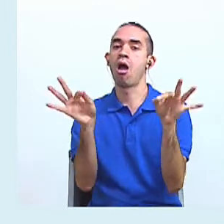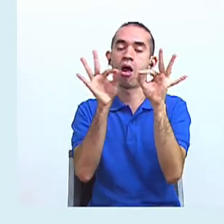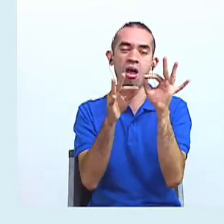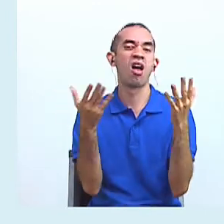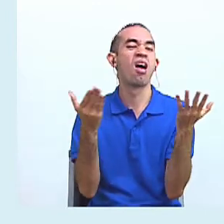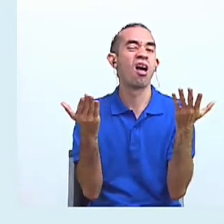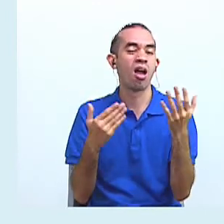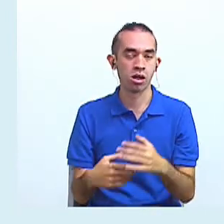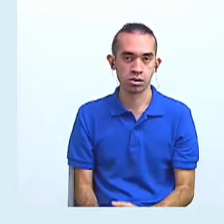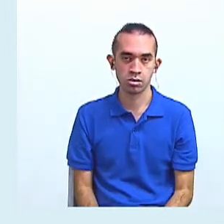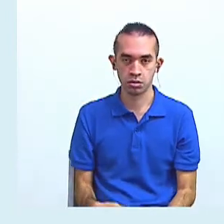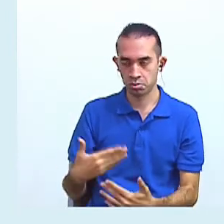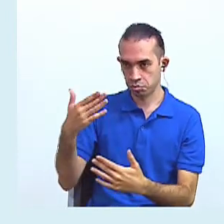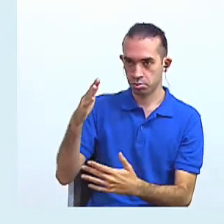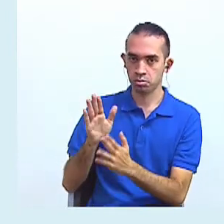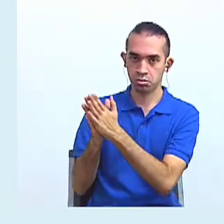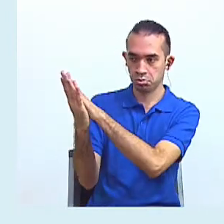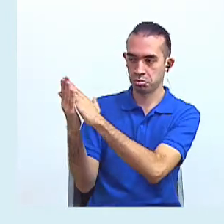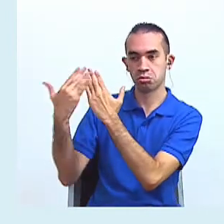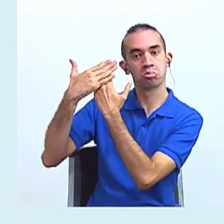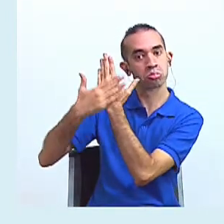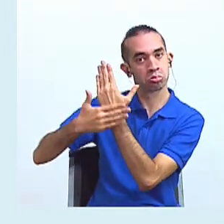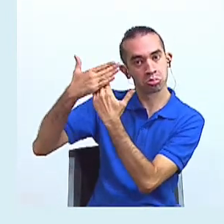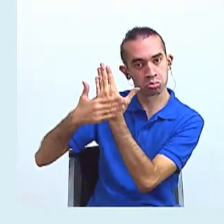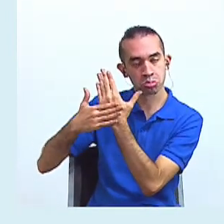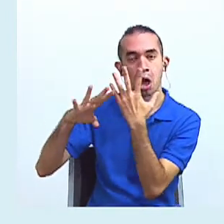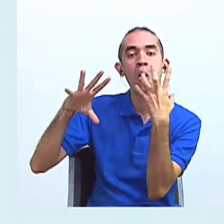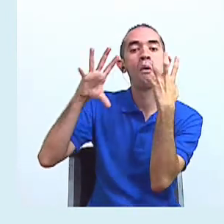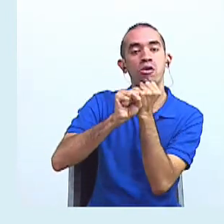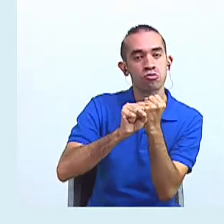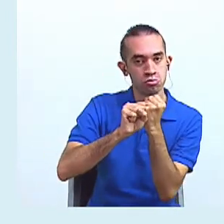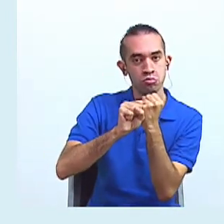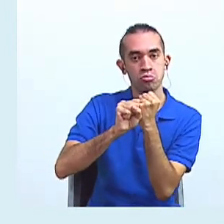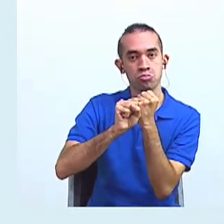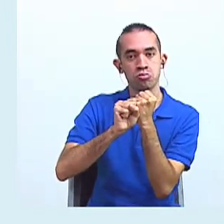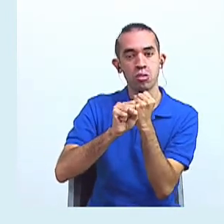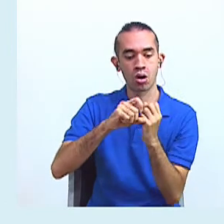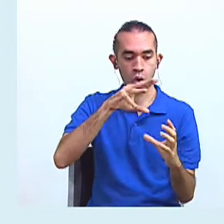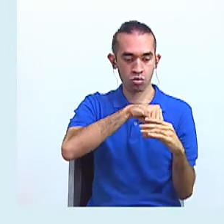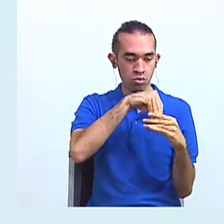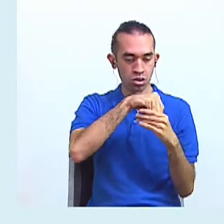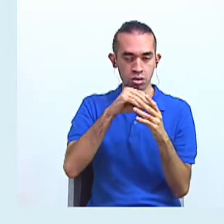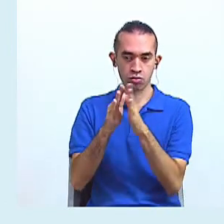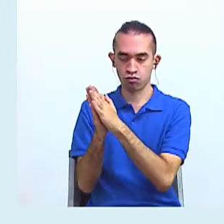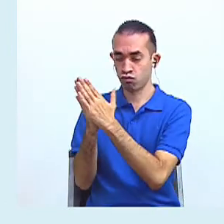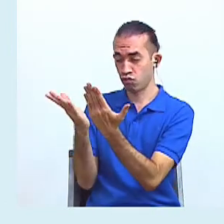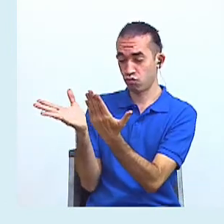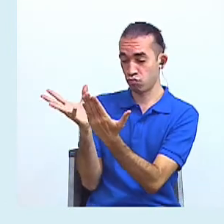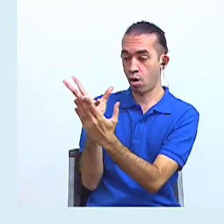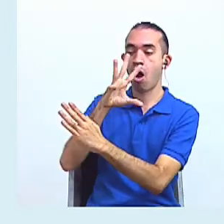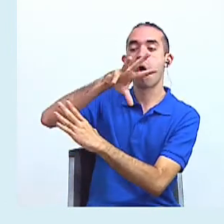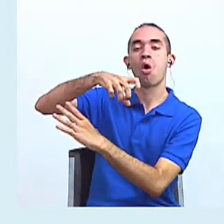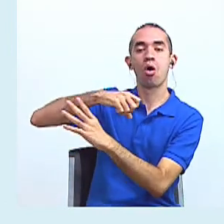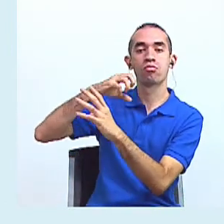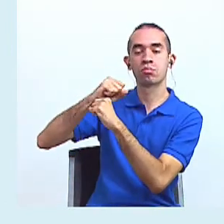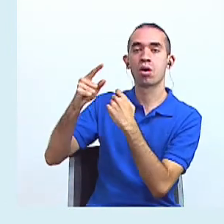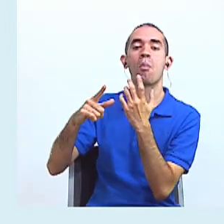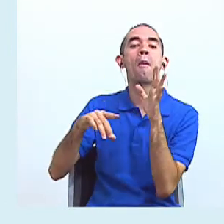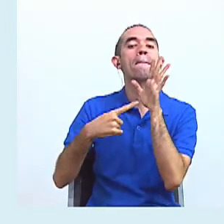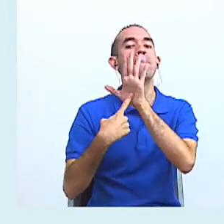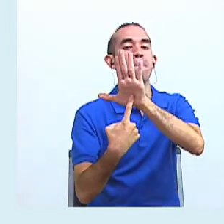La portada sintetiza o resume de alguna manera su contenido. Nos hace una propuesta visual.